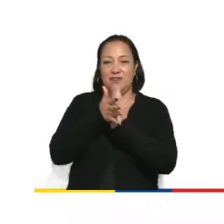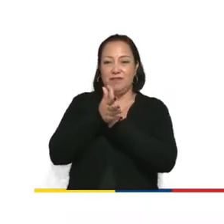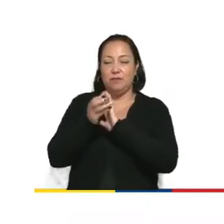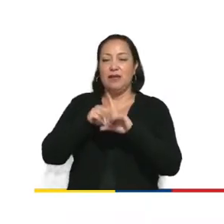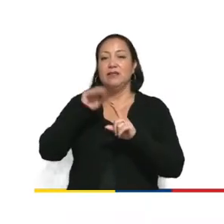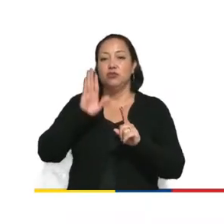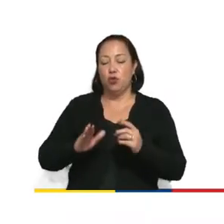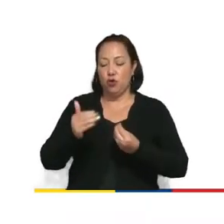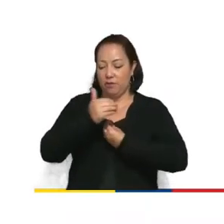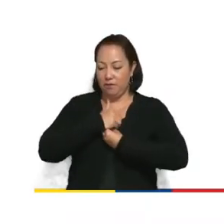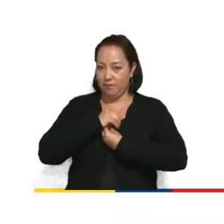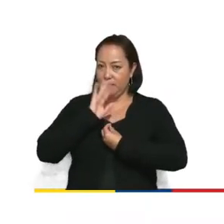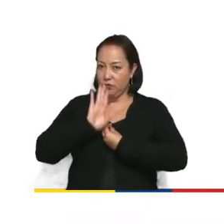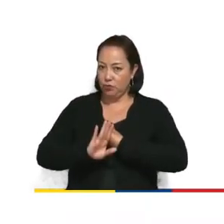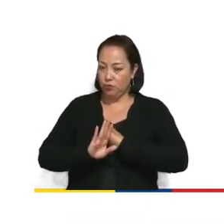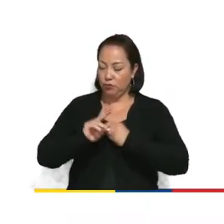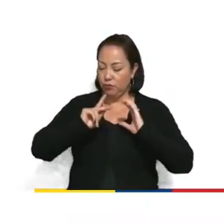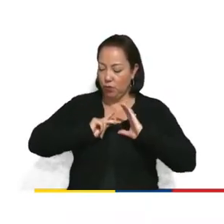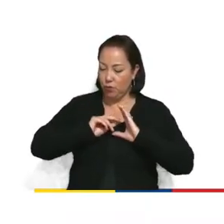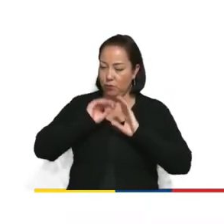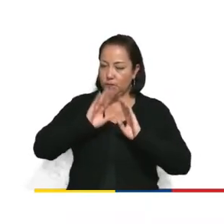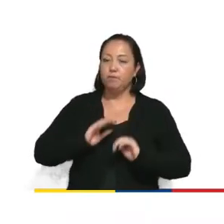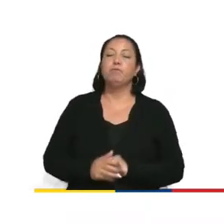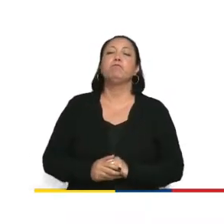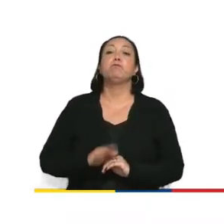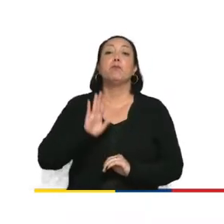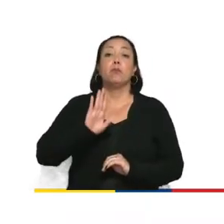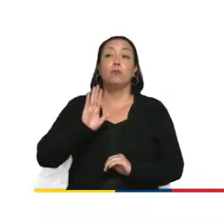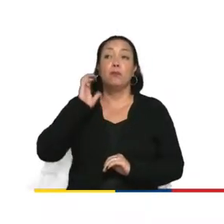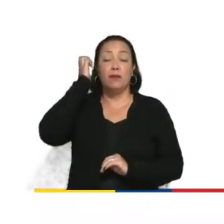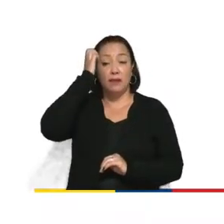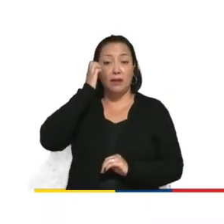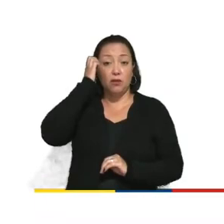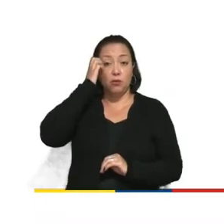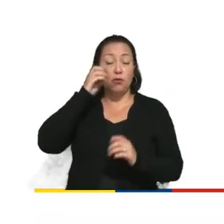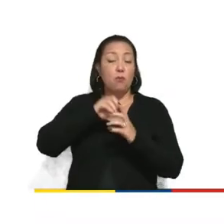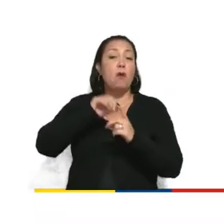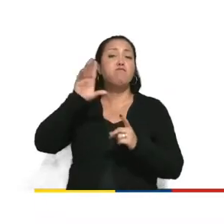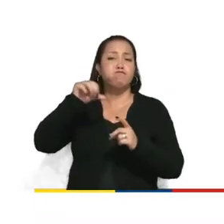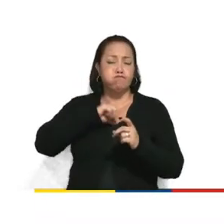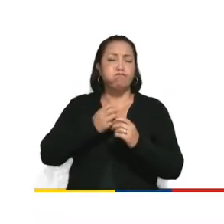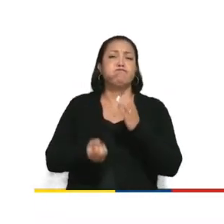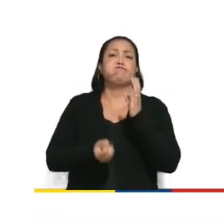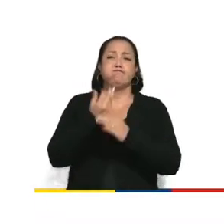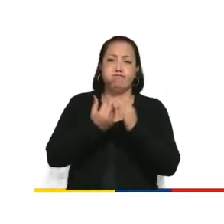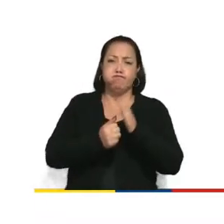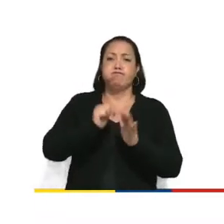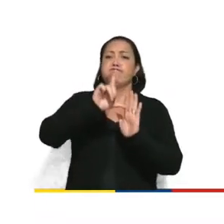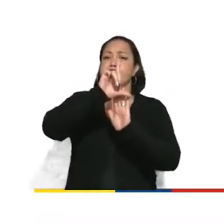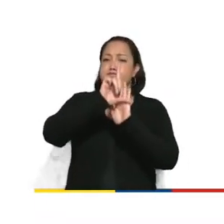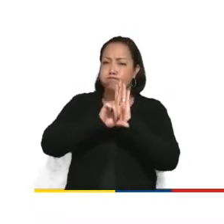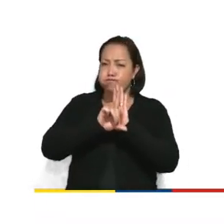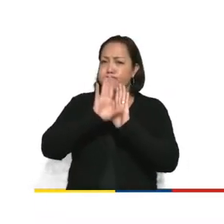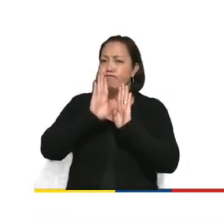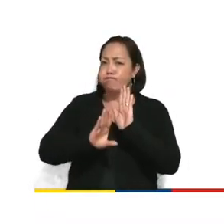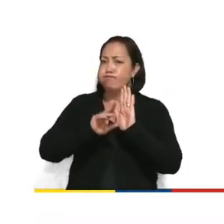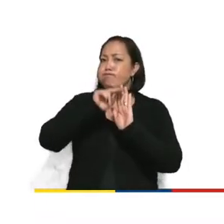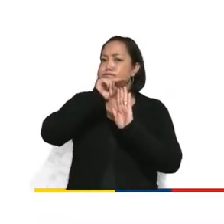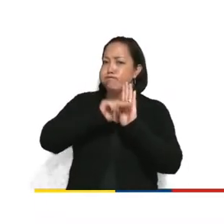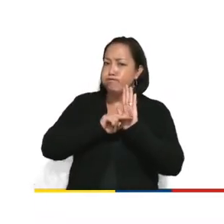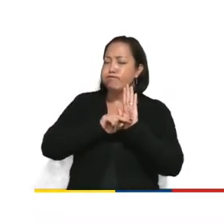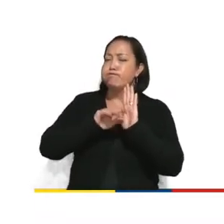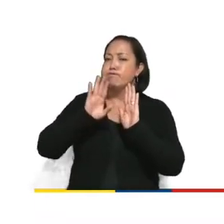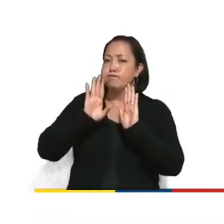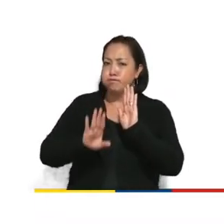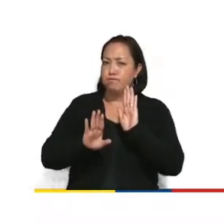privacidad. En Europa se han establecido muchas leyes, muchas normas y la situación